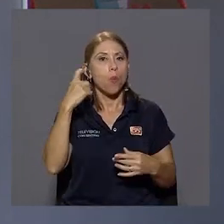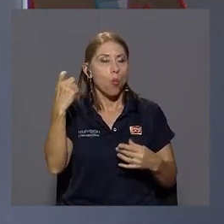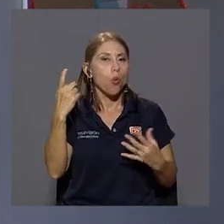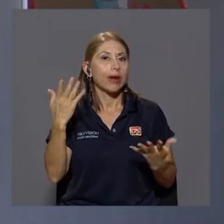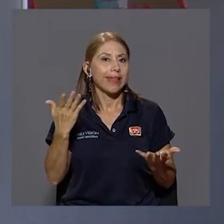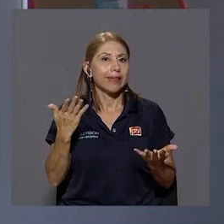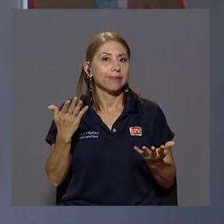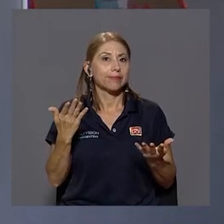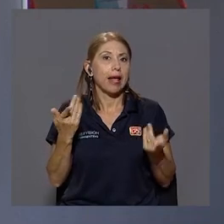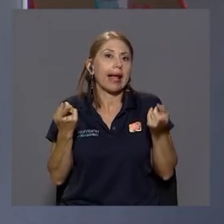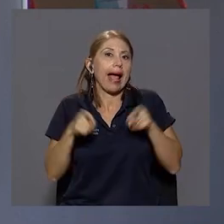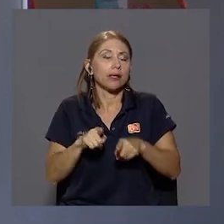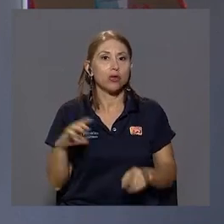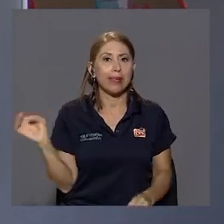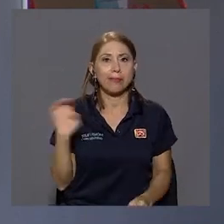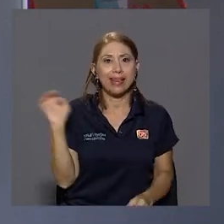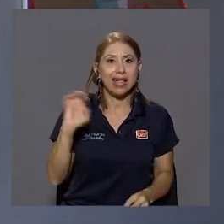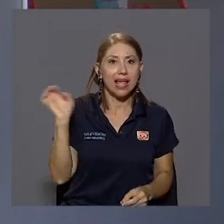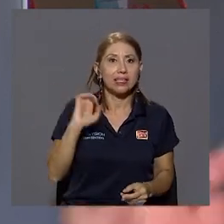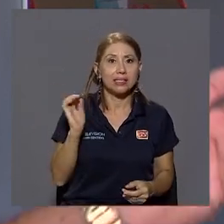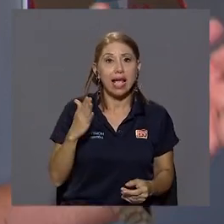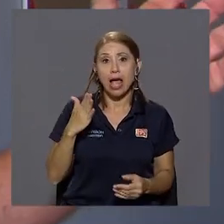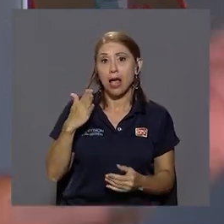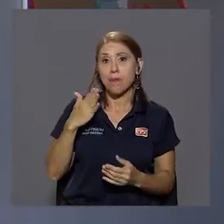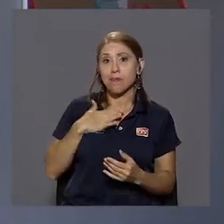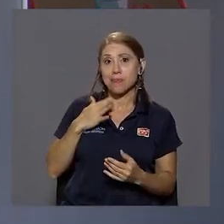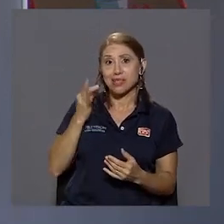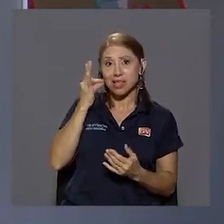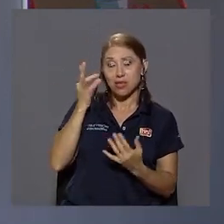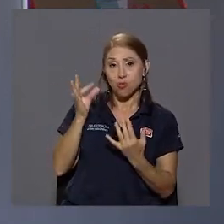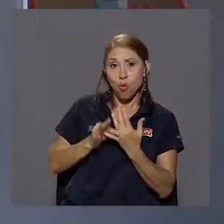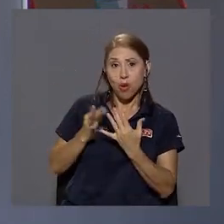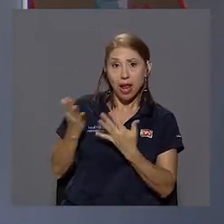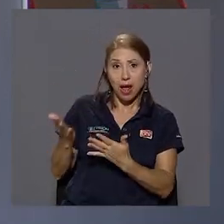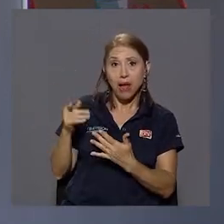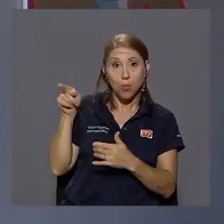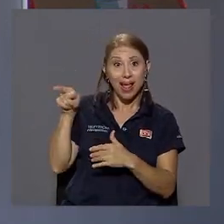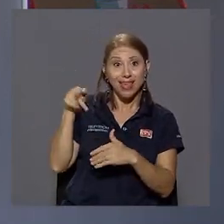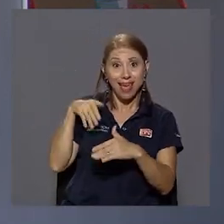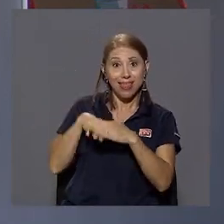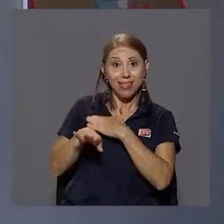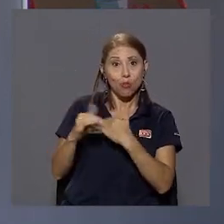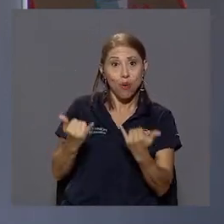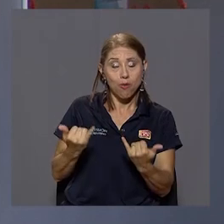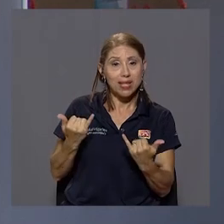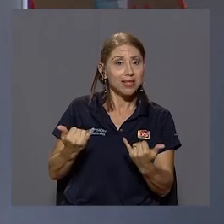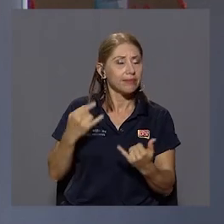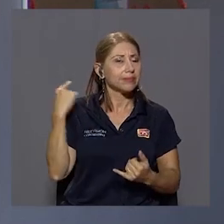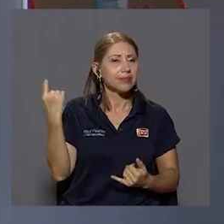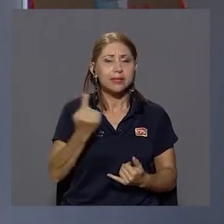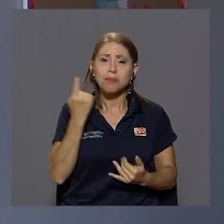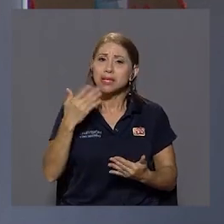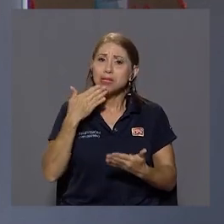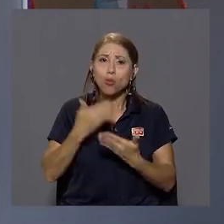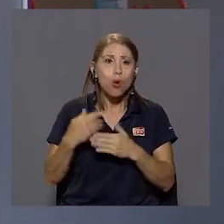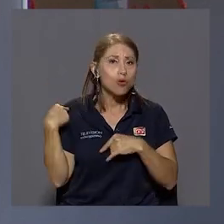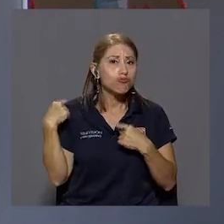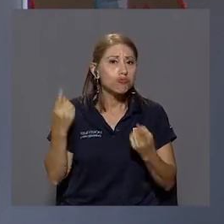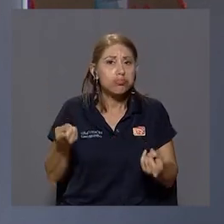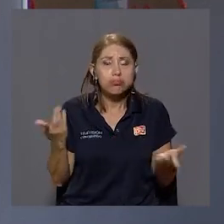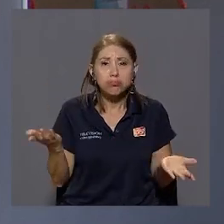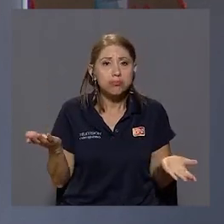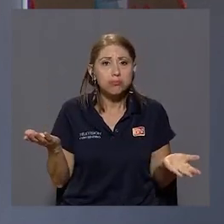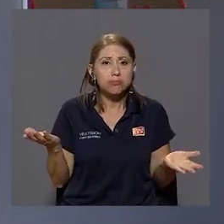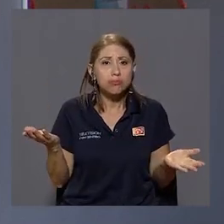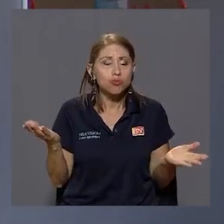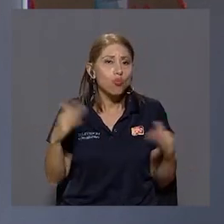inclusive en el caso de emergencias vengo a mi señora por aquí adentro ahorita y siempre ha sido bueno no